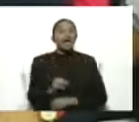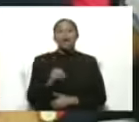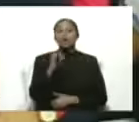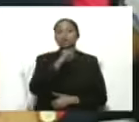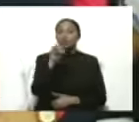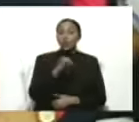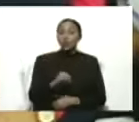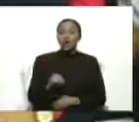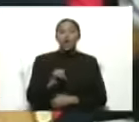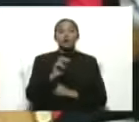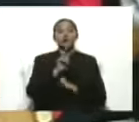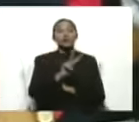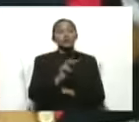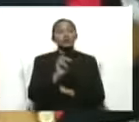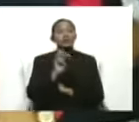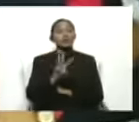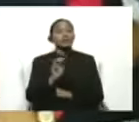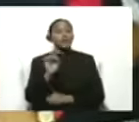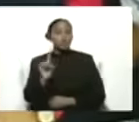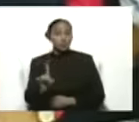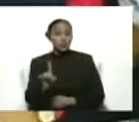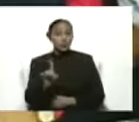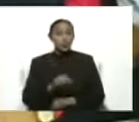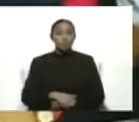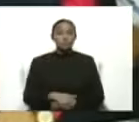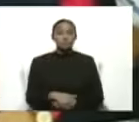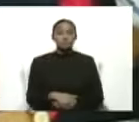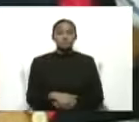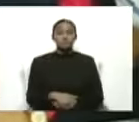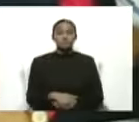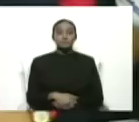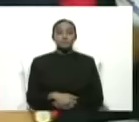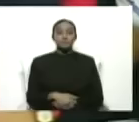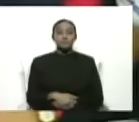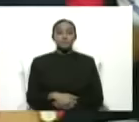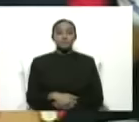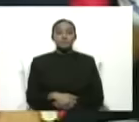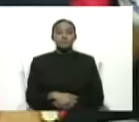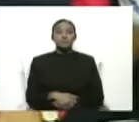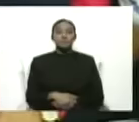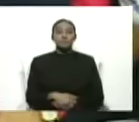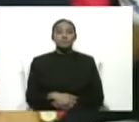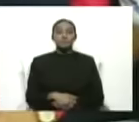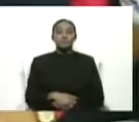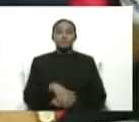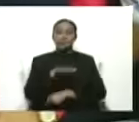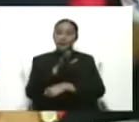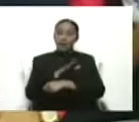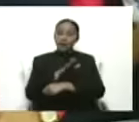231, Amazonas 21,